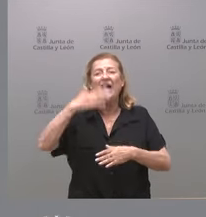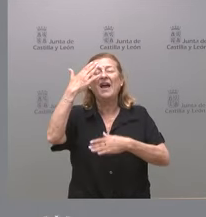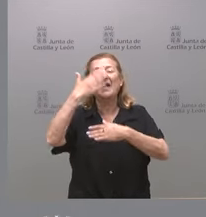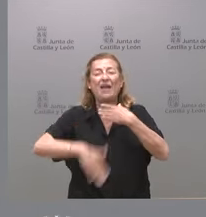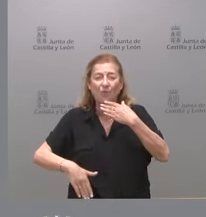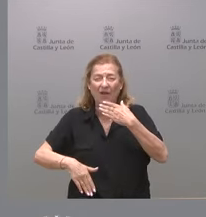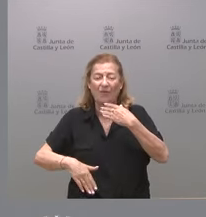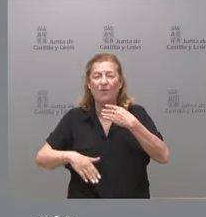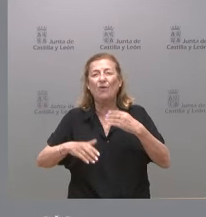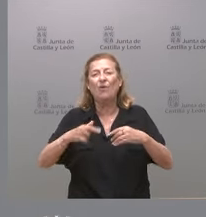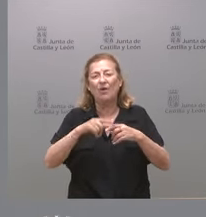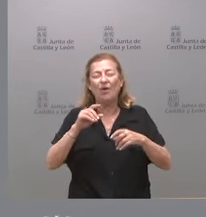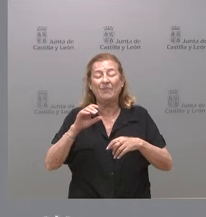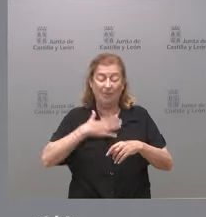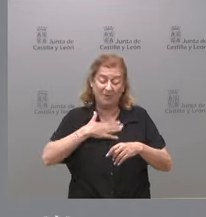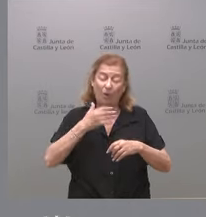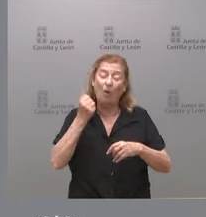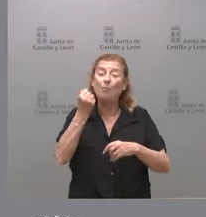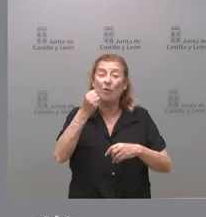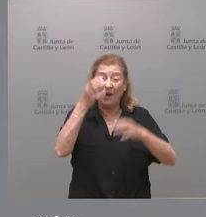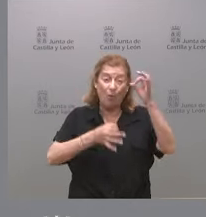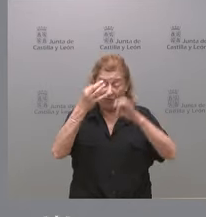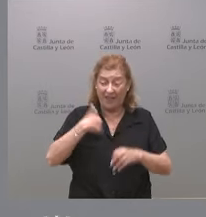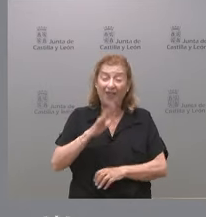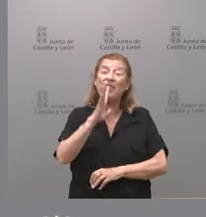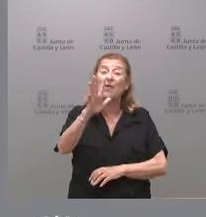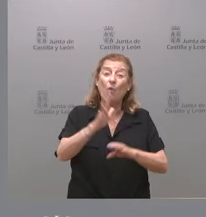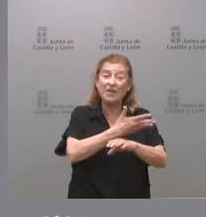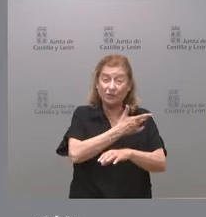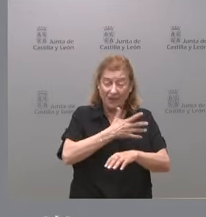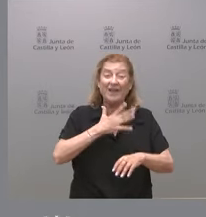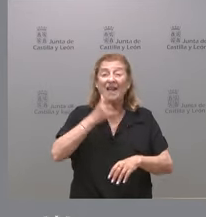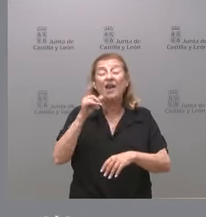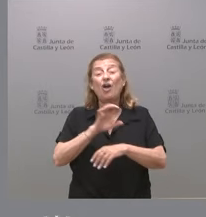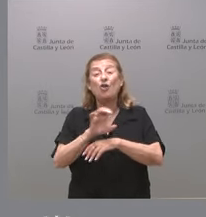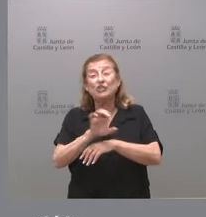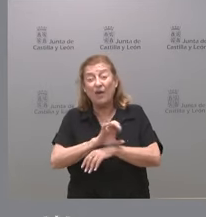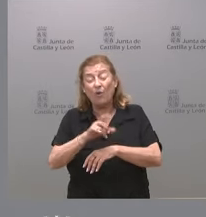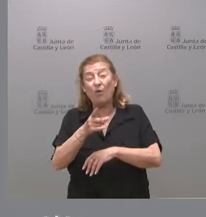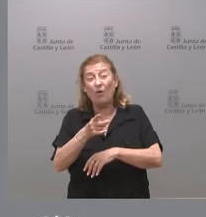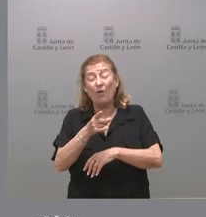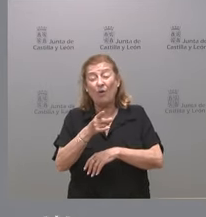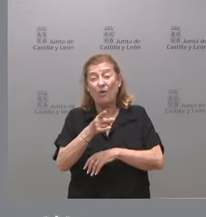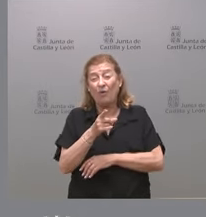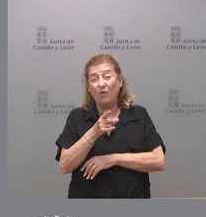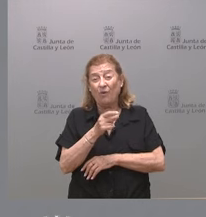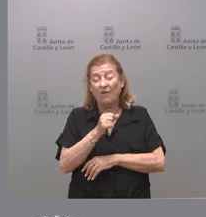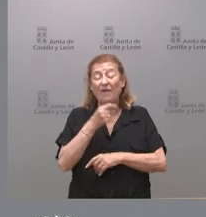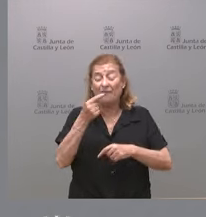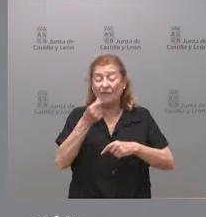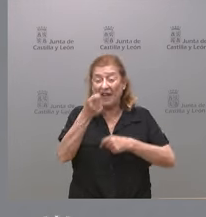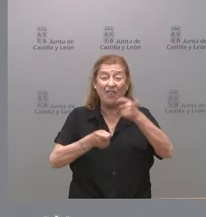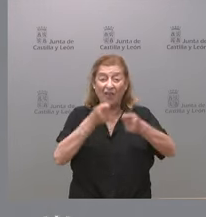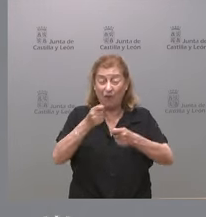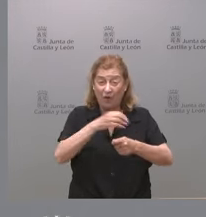vigencia del Consejo General del Poder Judicial en cinco años es que el Consejo de financiación